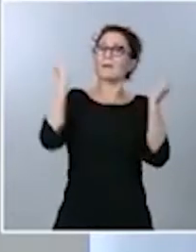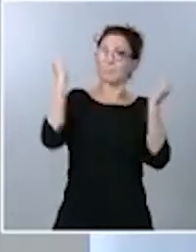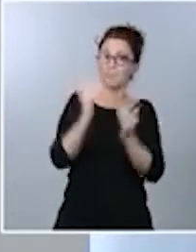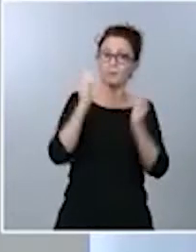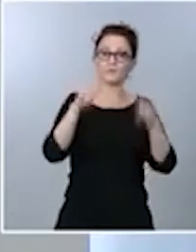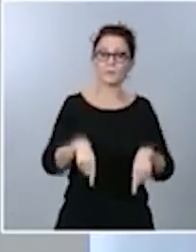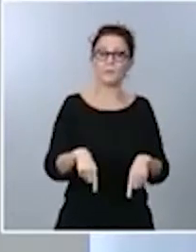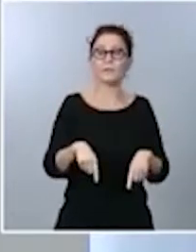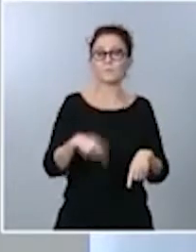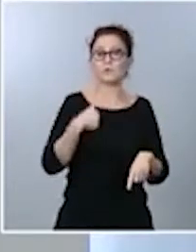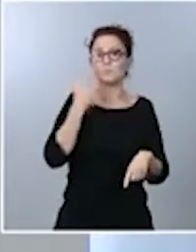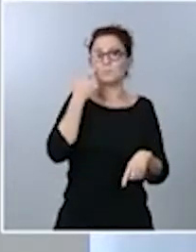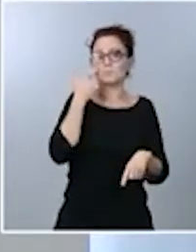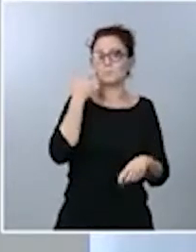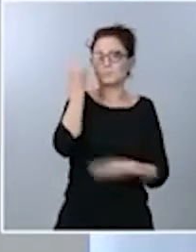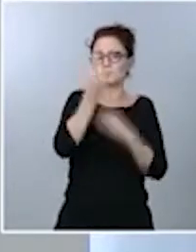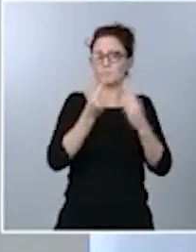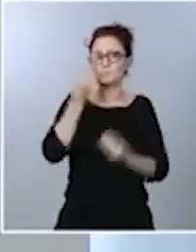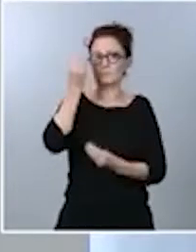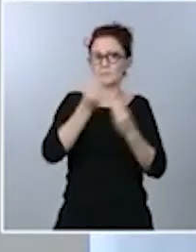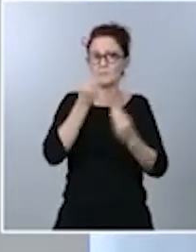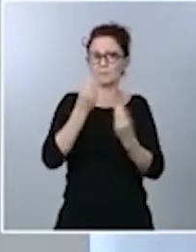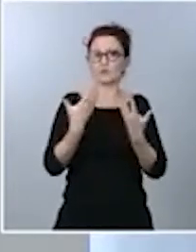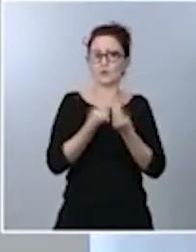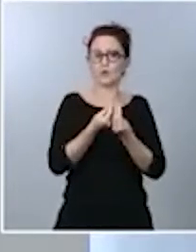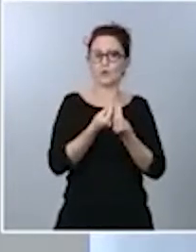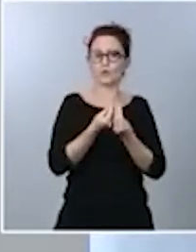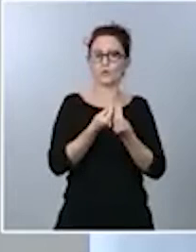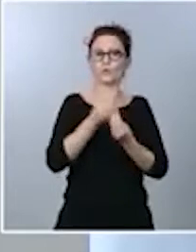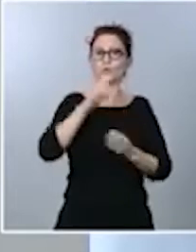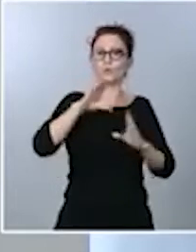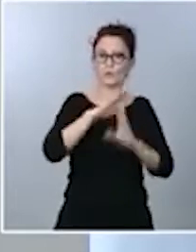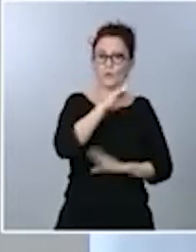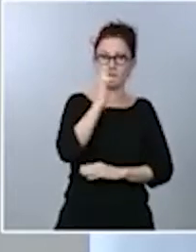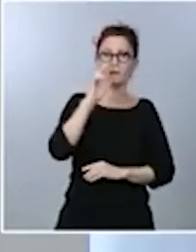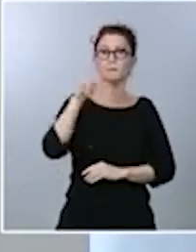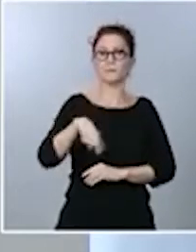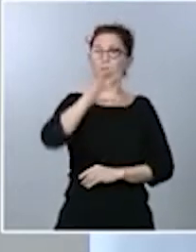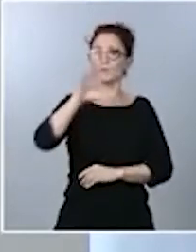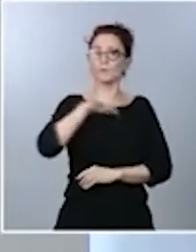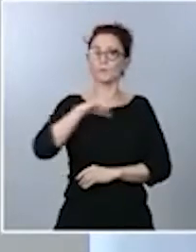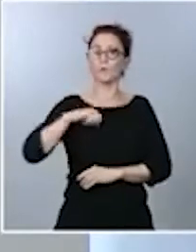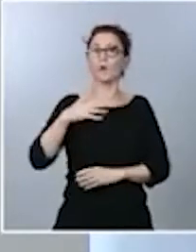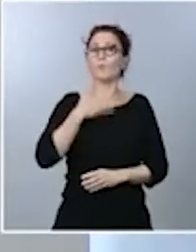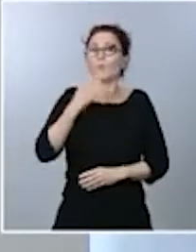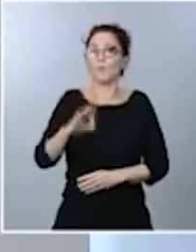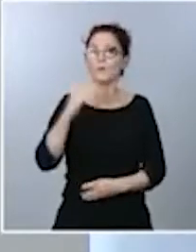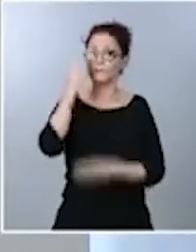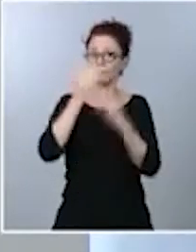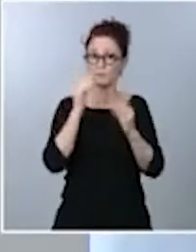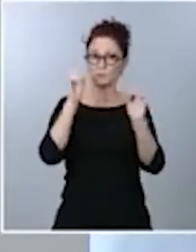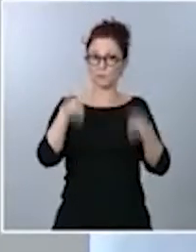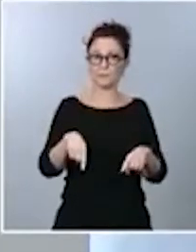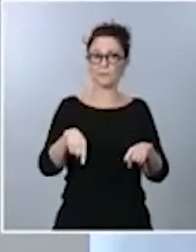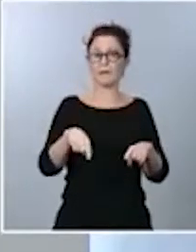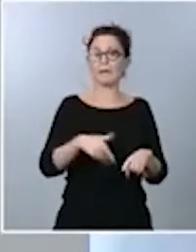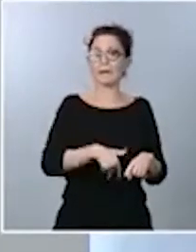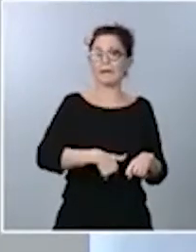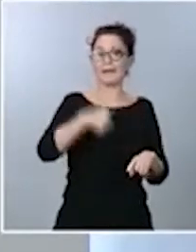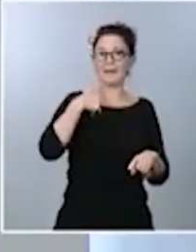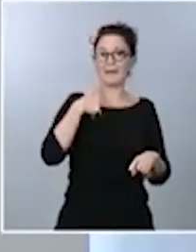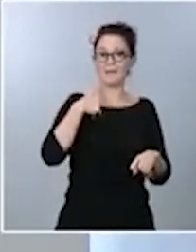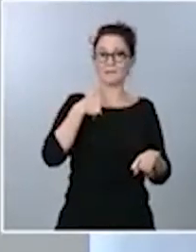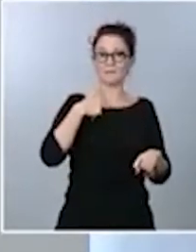analizarlo con la Comunidad de Madrid, con otras comunidades autónomas que también pueden tener planteamientos similares en el conjunto de la interterritorial. Y, desde luego,